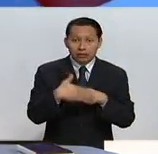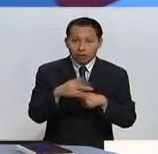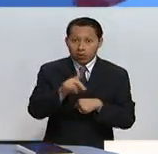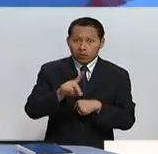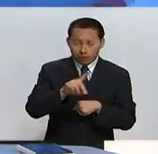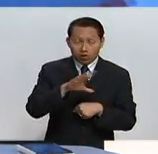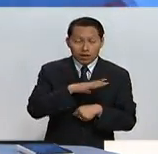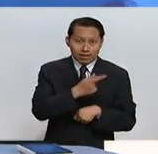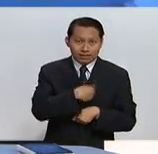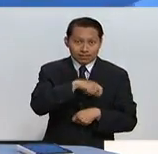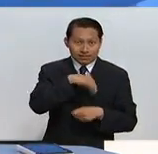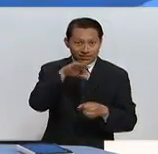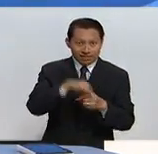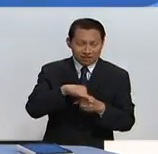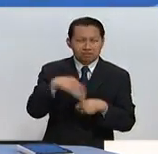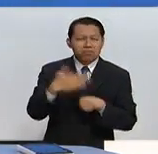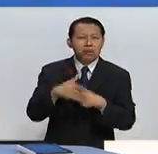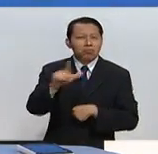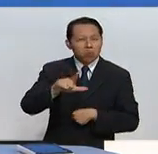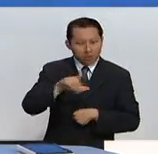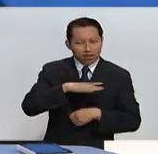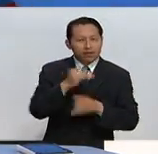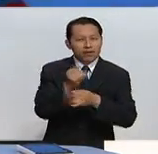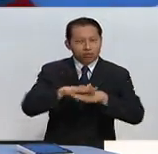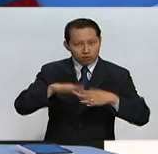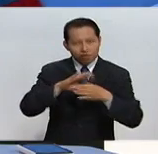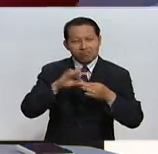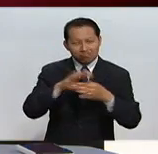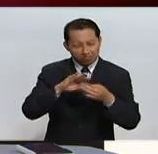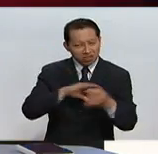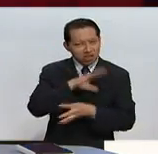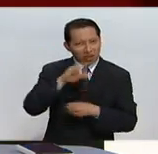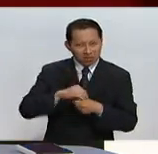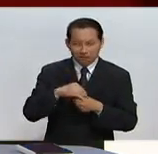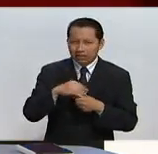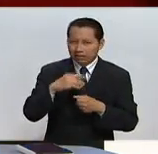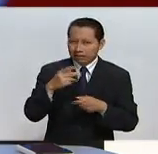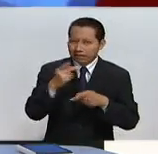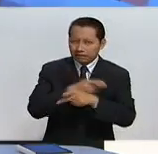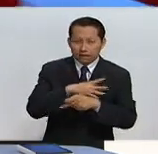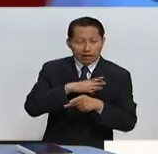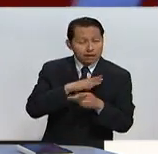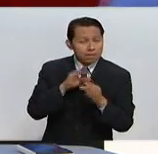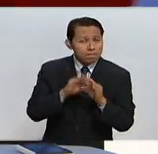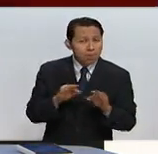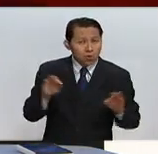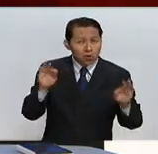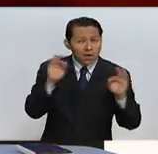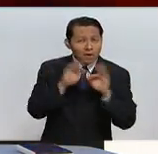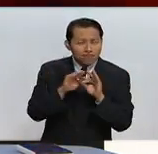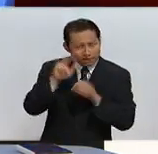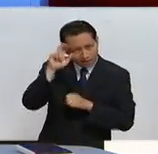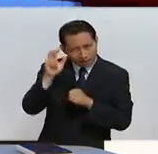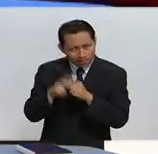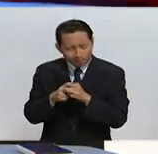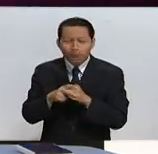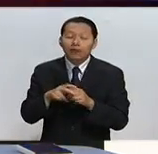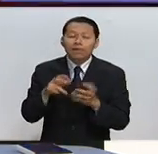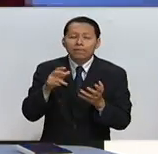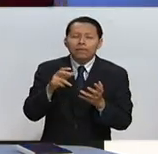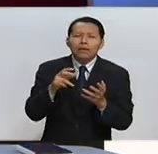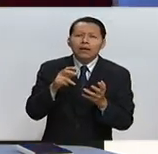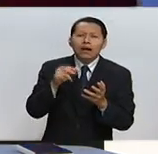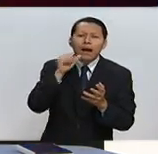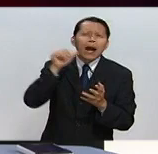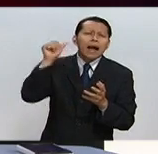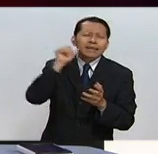así que el lunes aquí les tendremos toda la información al respecto, otro evento importante allá en el viejo continente. El fue un día histórico para